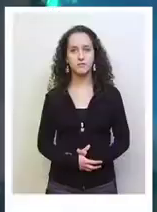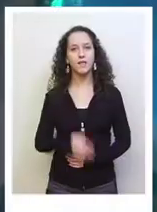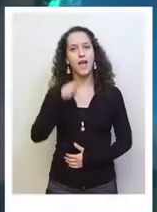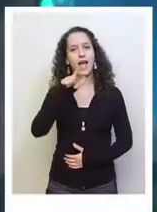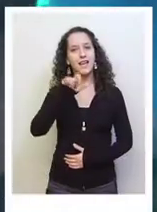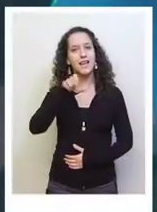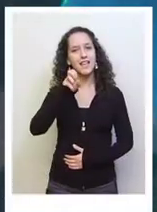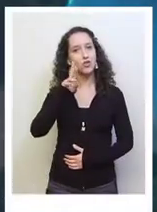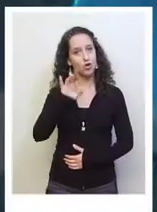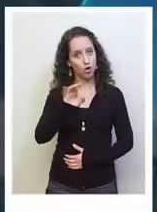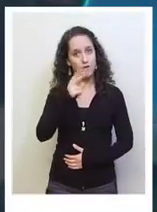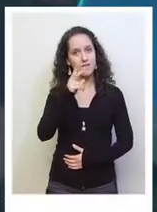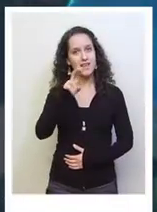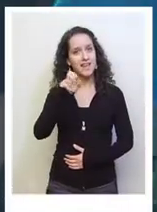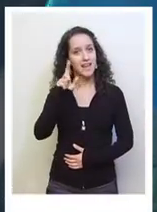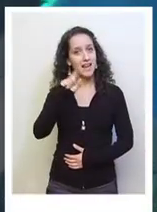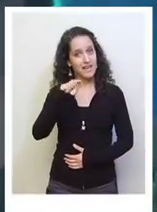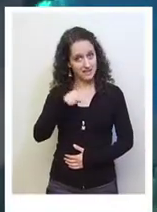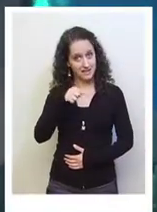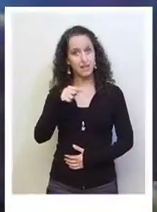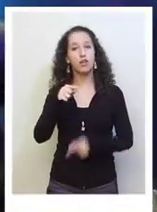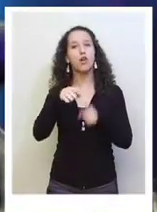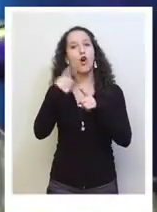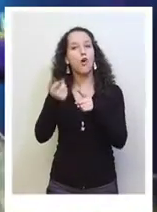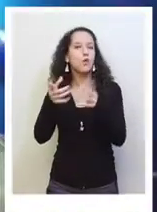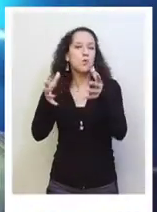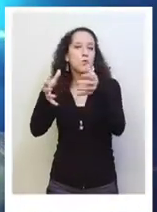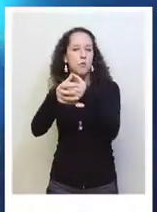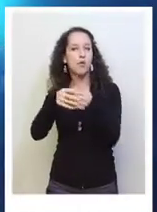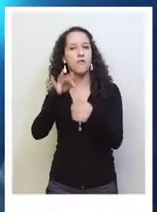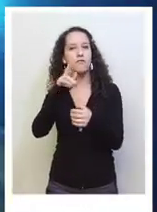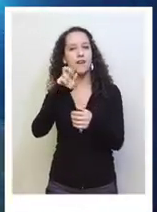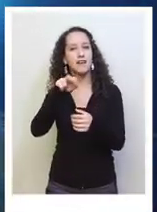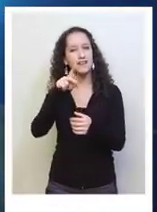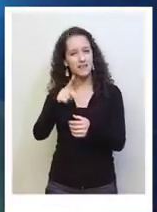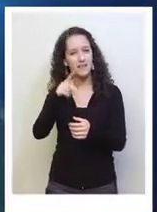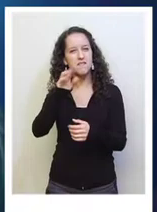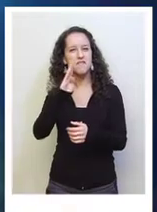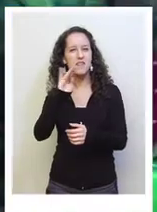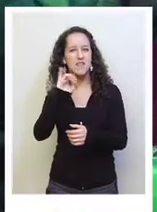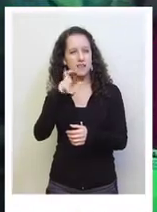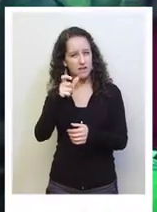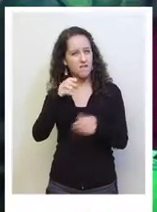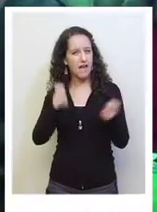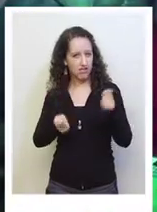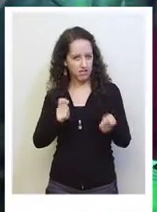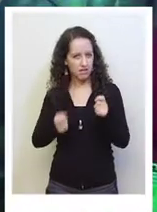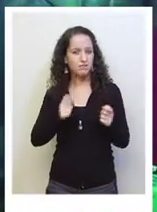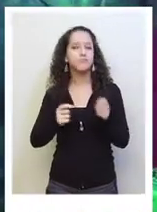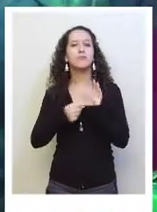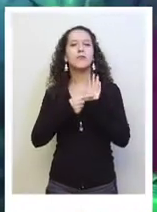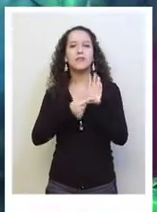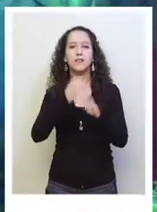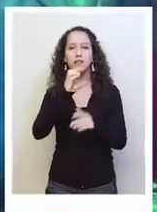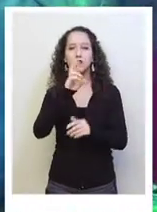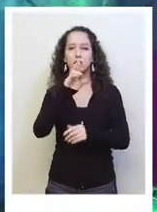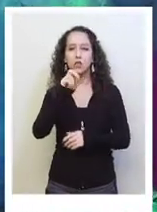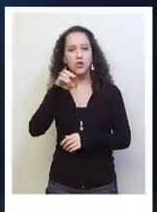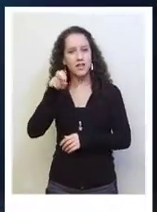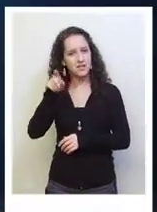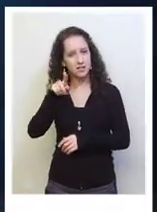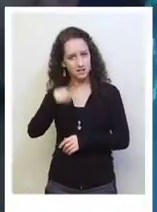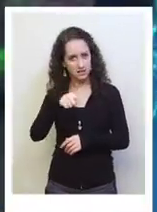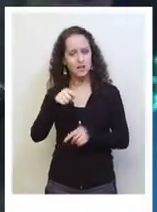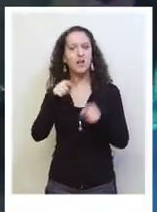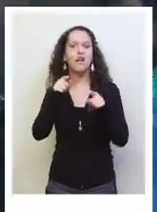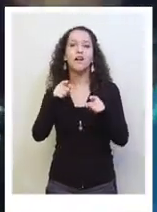Alejandro Venegas y la Frank Big Band presenta Krooners por Siempre. Por primera vez juntos